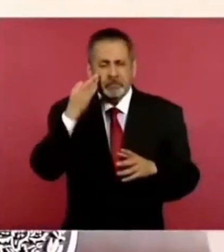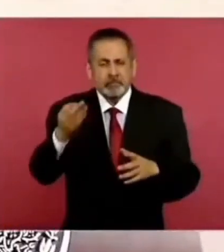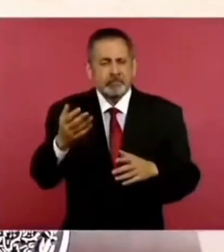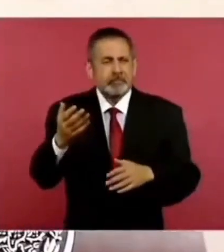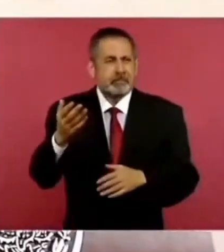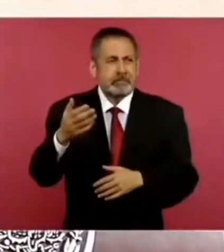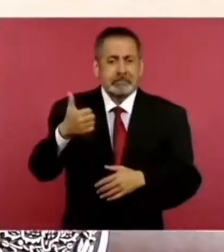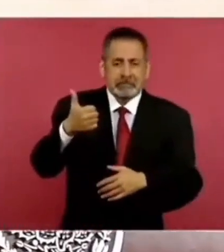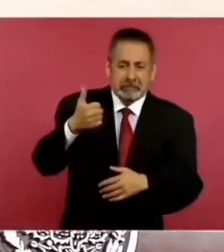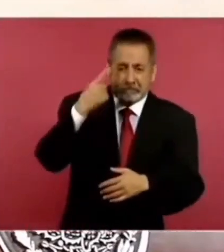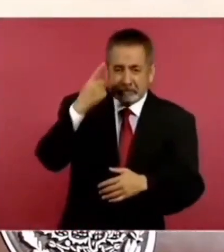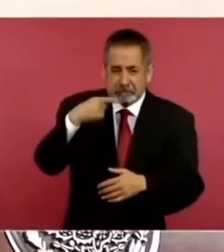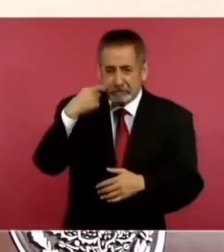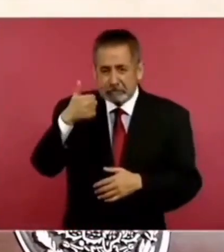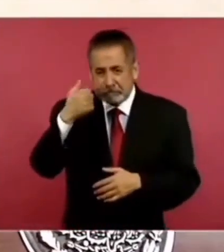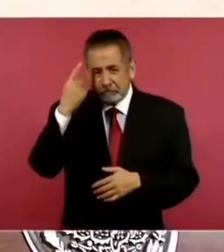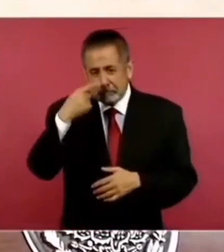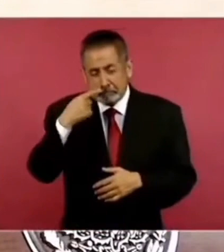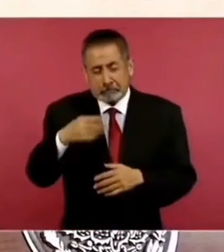Hasta seis horas.